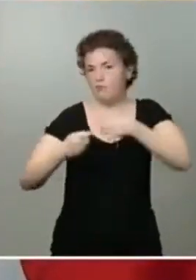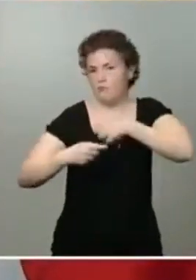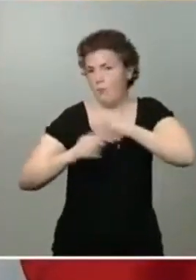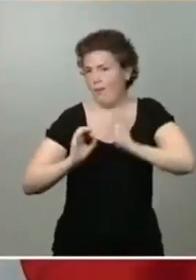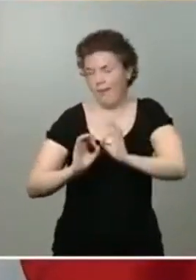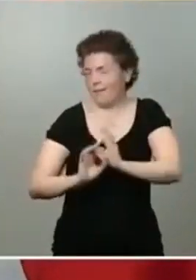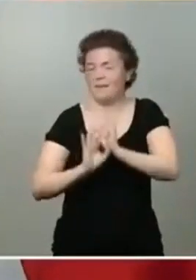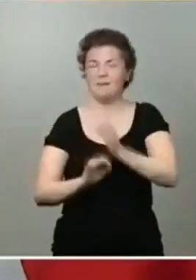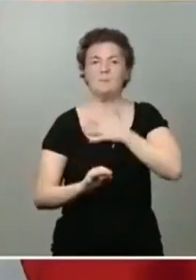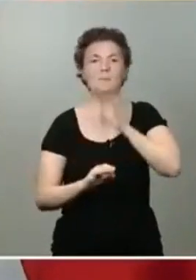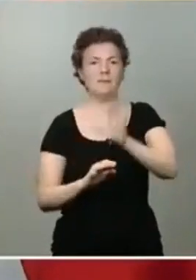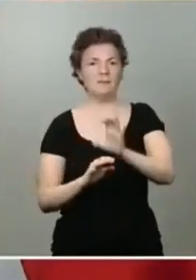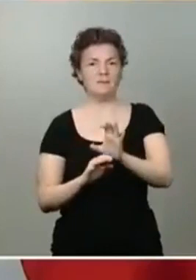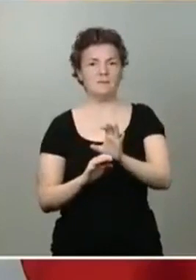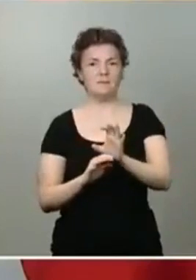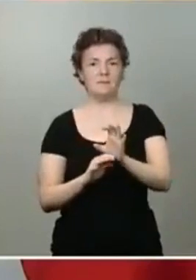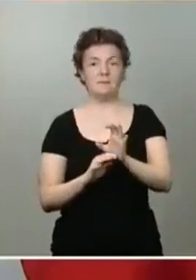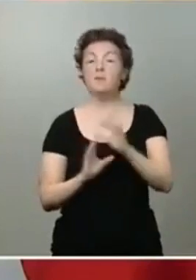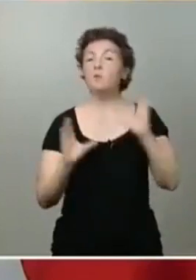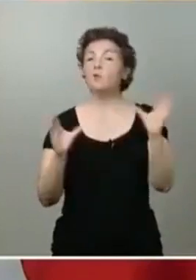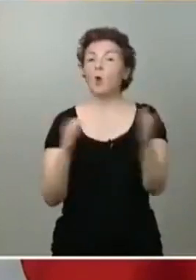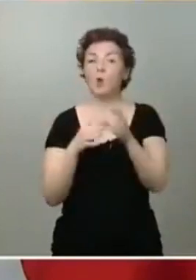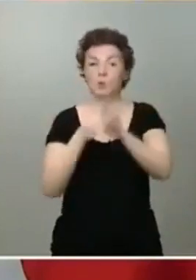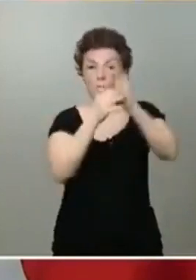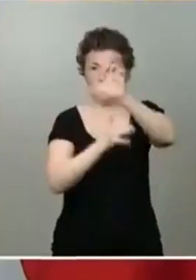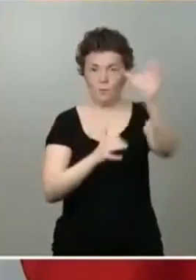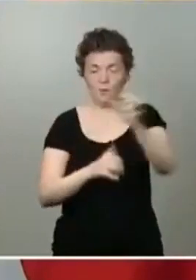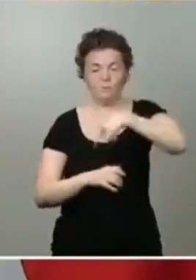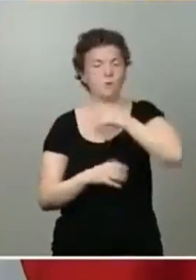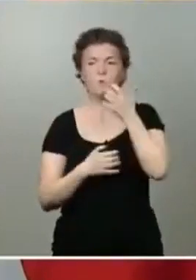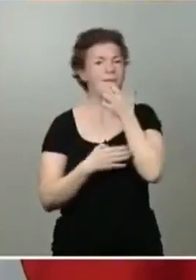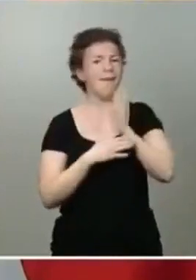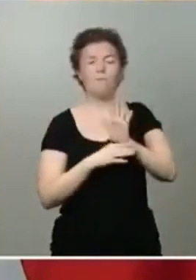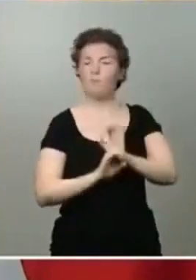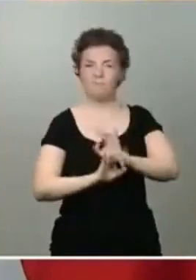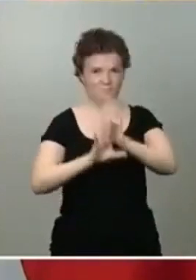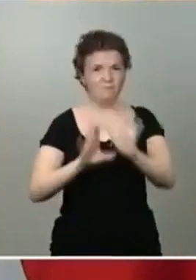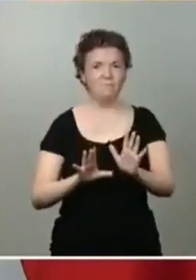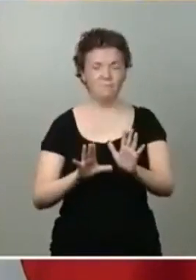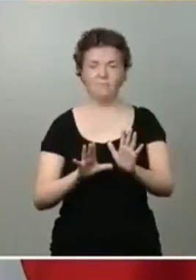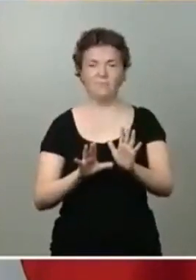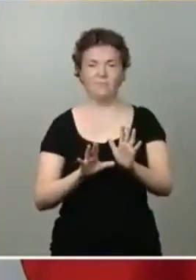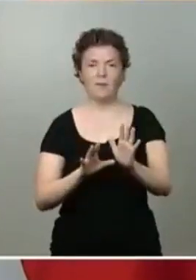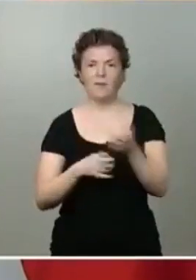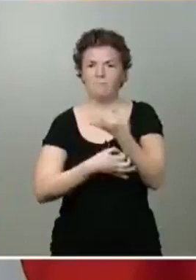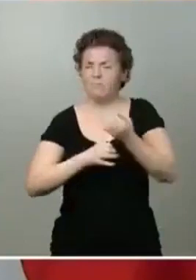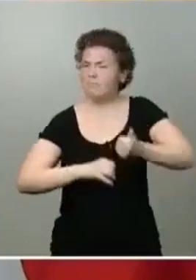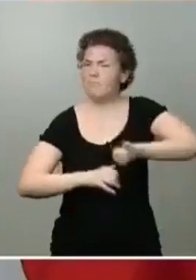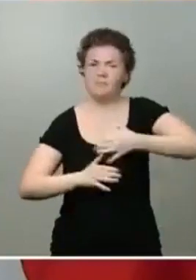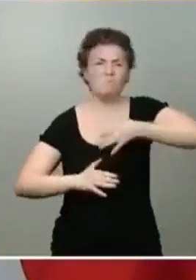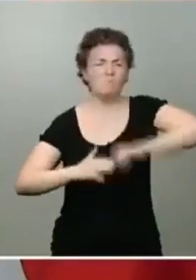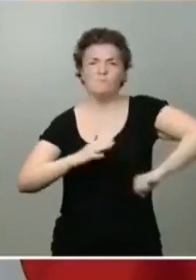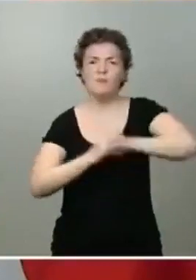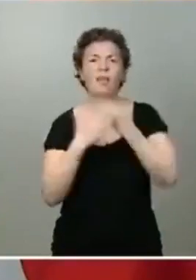país, ni siquiera en el conjunto de la Unión Europea. Somos un ejemplo en desplegar con máxima eficacia el diálogo social.